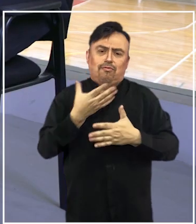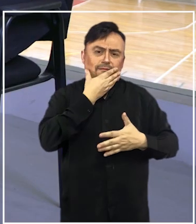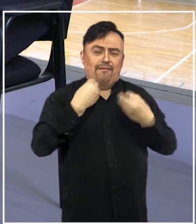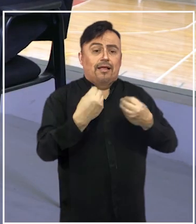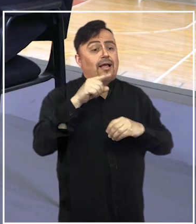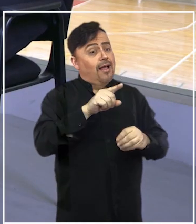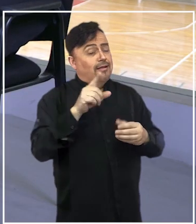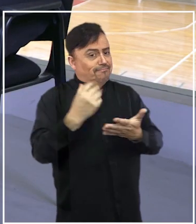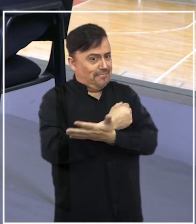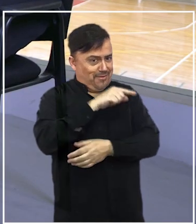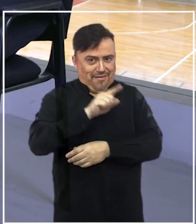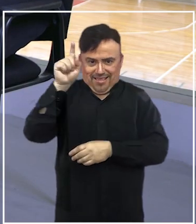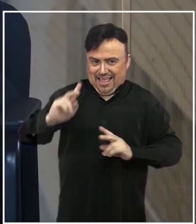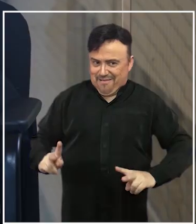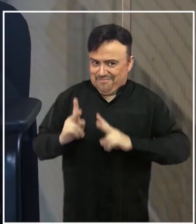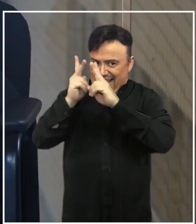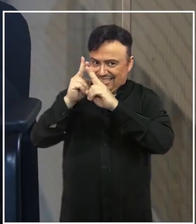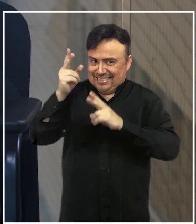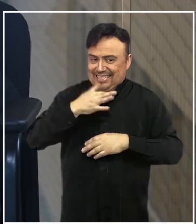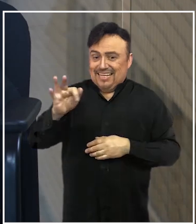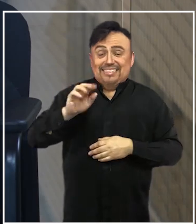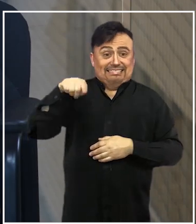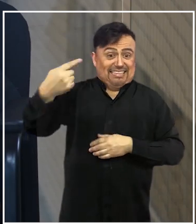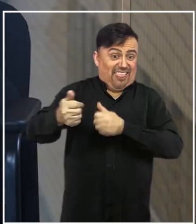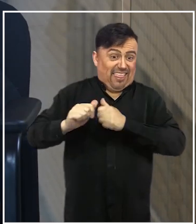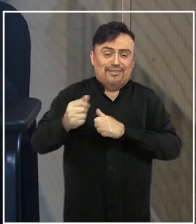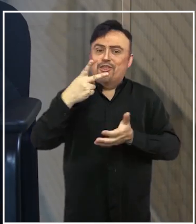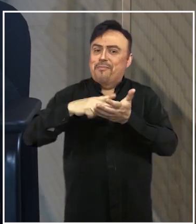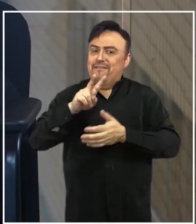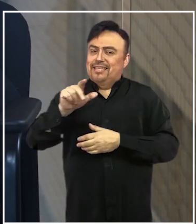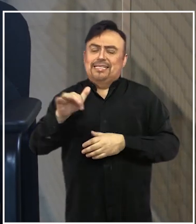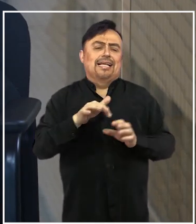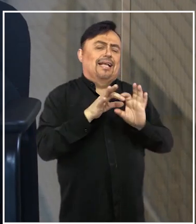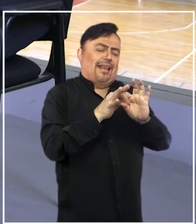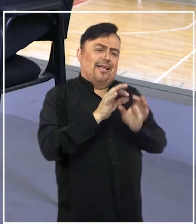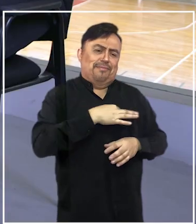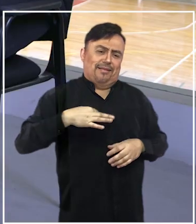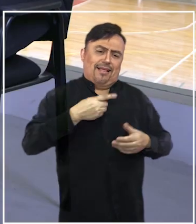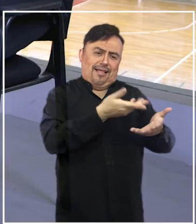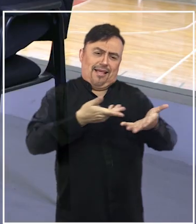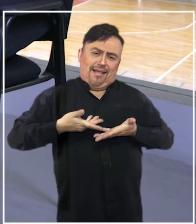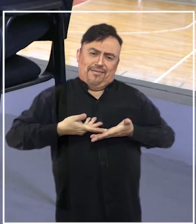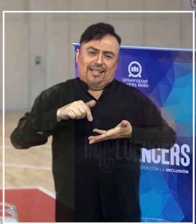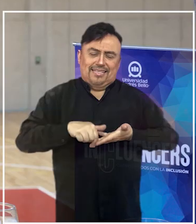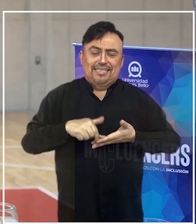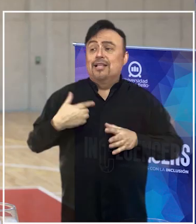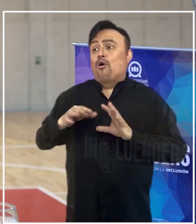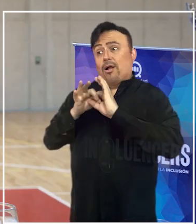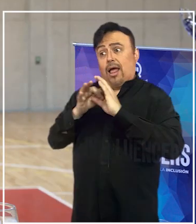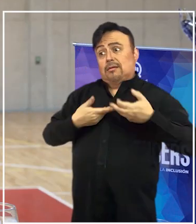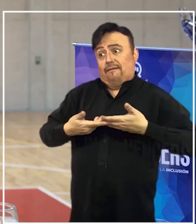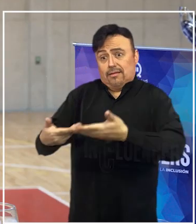todo el éxito en París y por supuesto para el Desafío del 2027. Muchas gracias, Ministro, por haber aceptado nuestra invitación. No, gracias a ustedes y